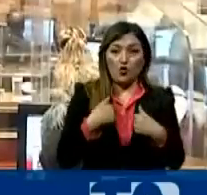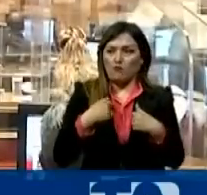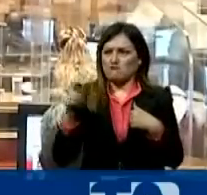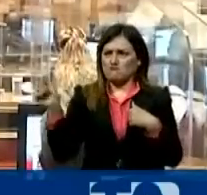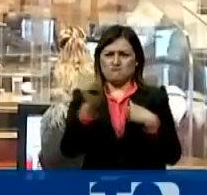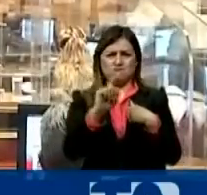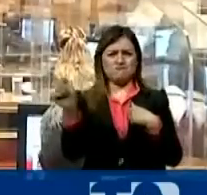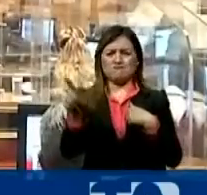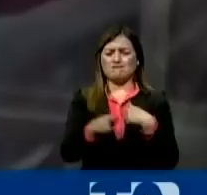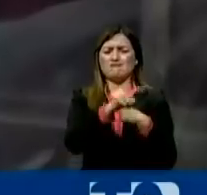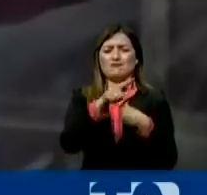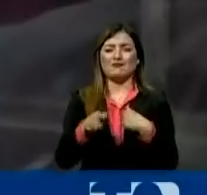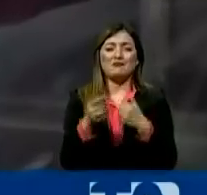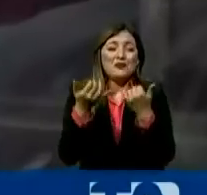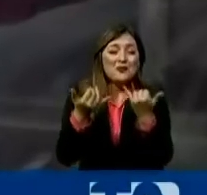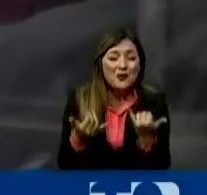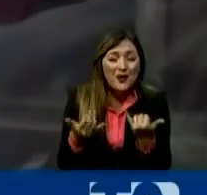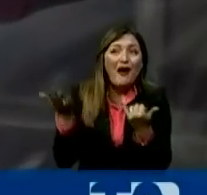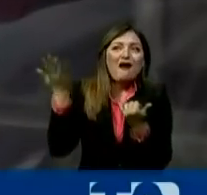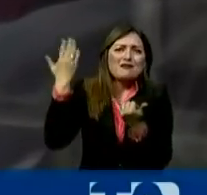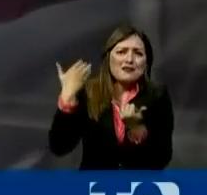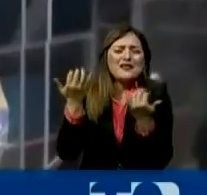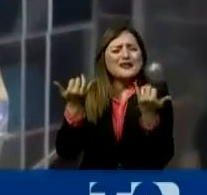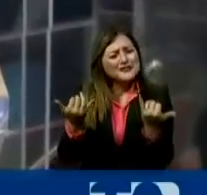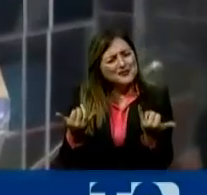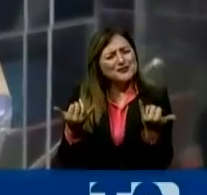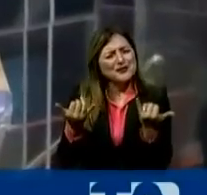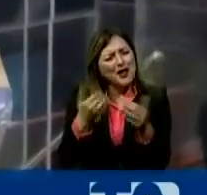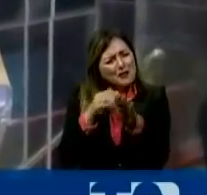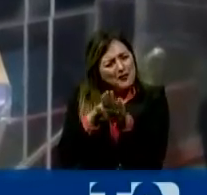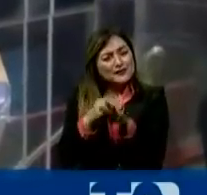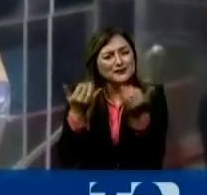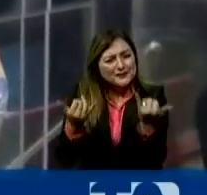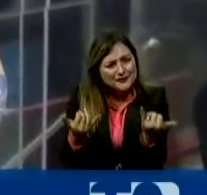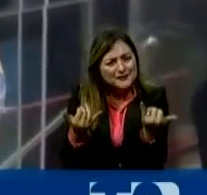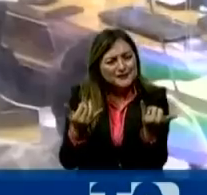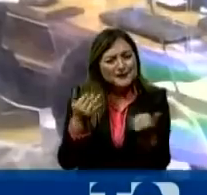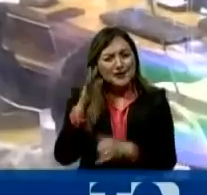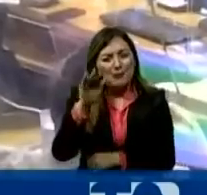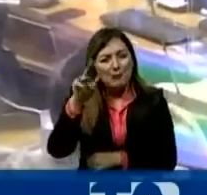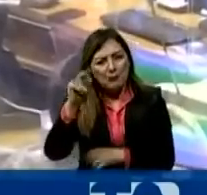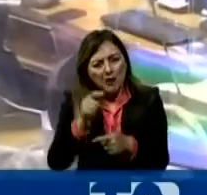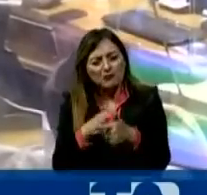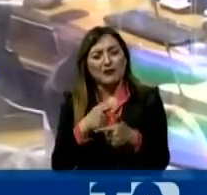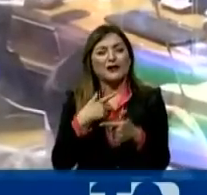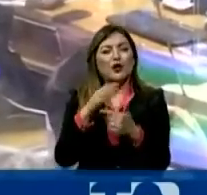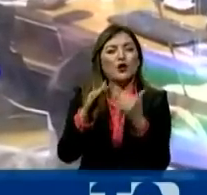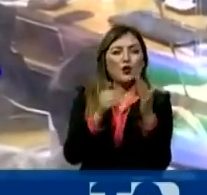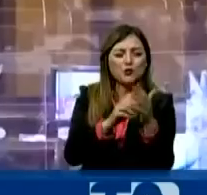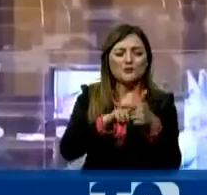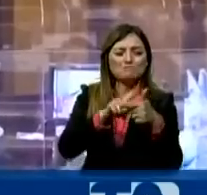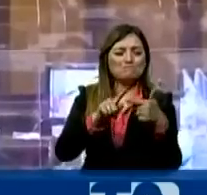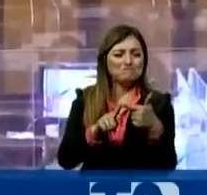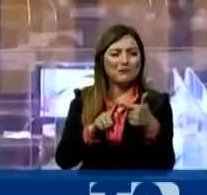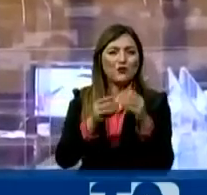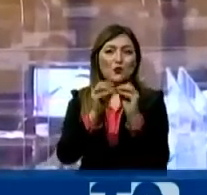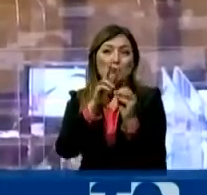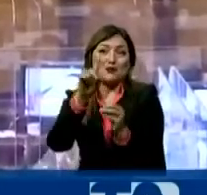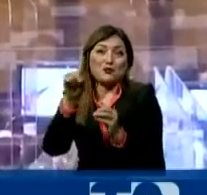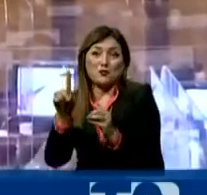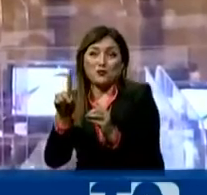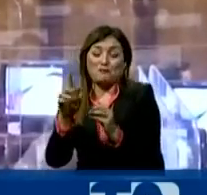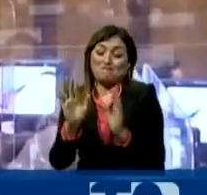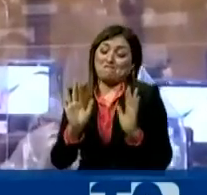sumando el BAN, la misma bancada oficialista, ya no se cierra esa posibilidad. Ya hay un rechazo que tiene cada vez